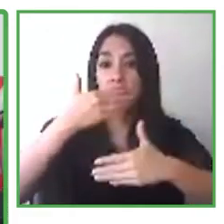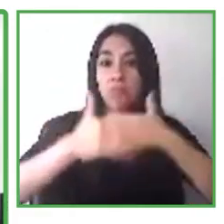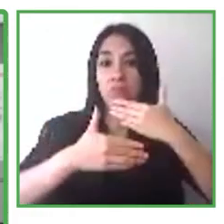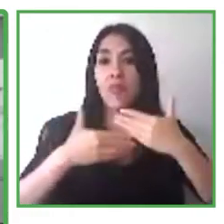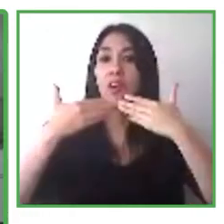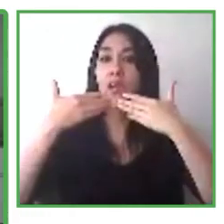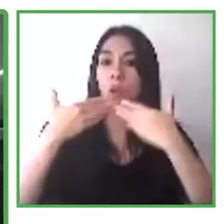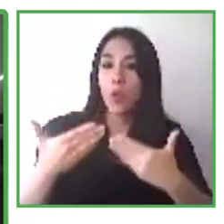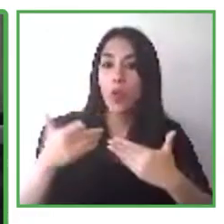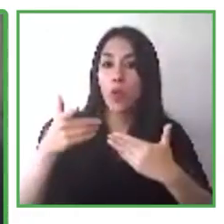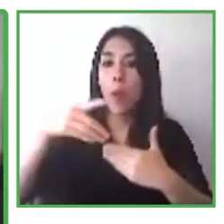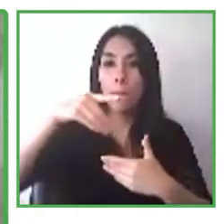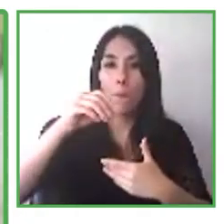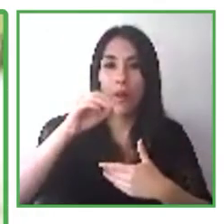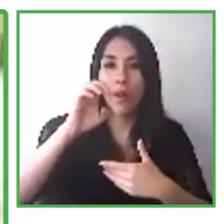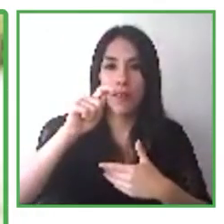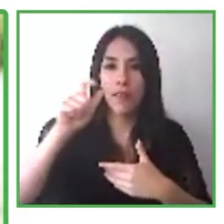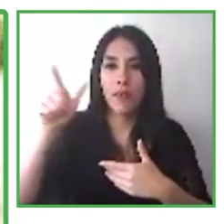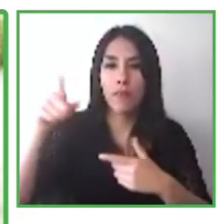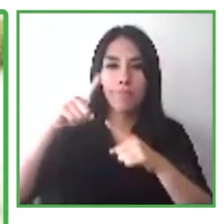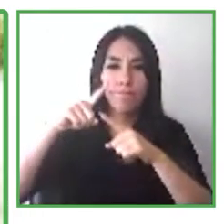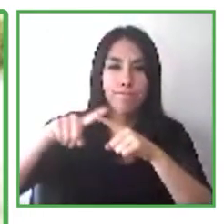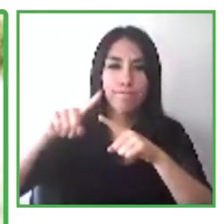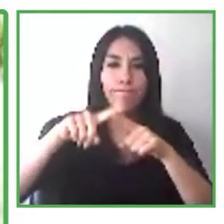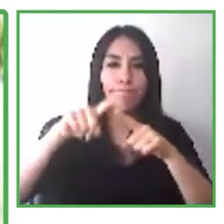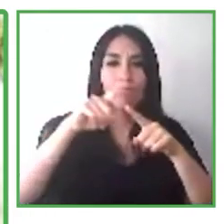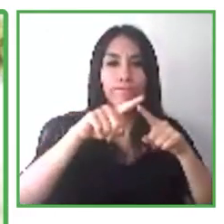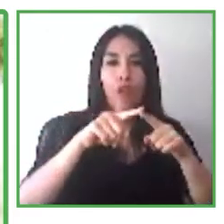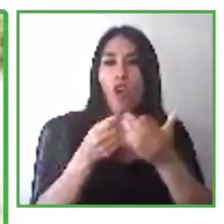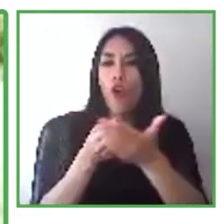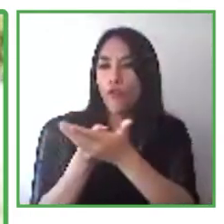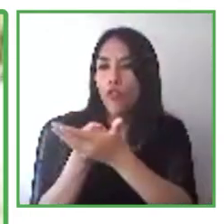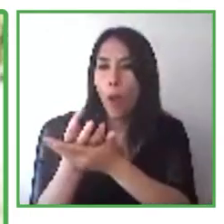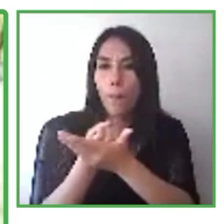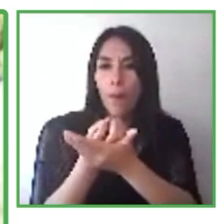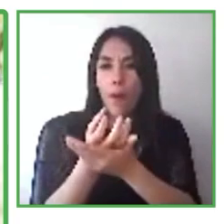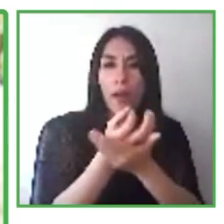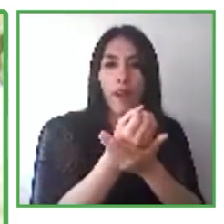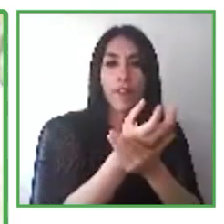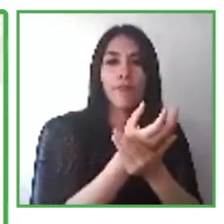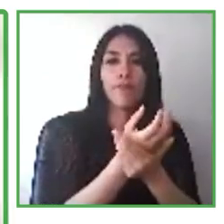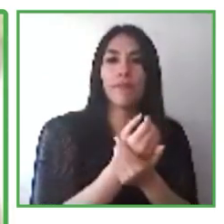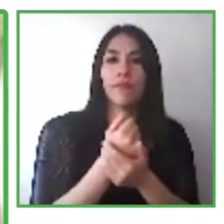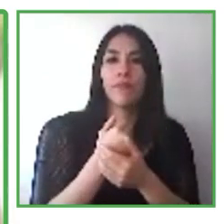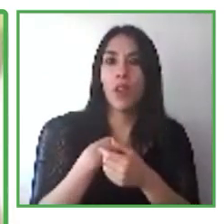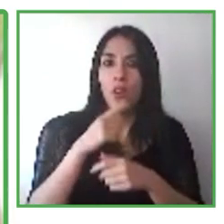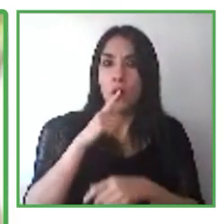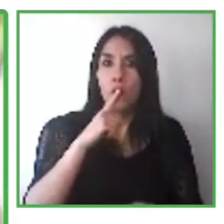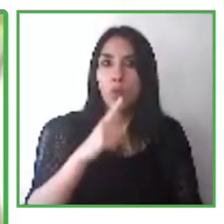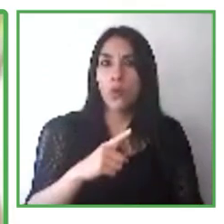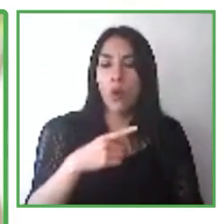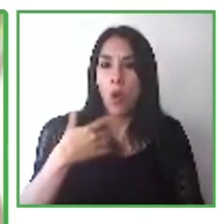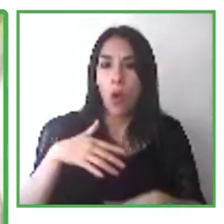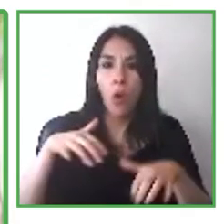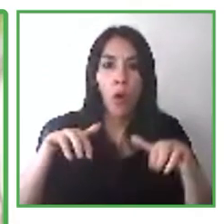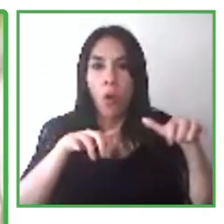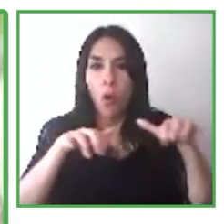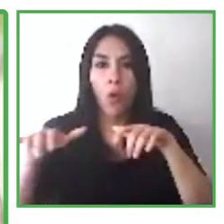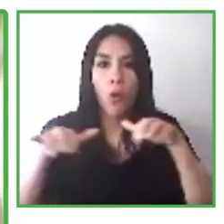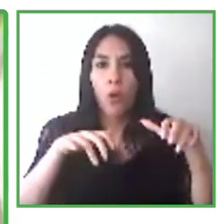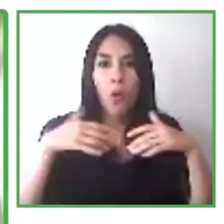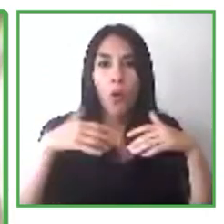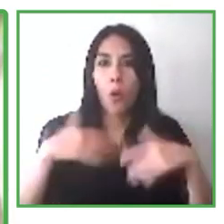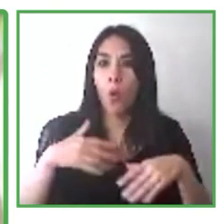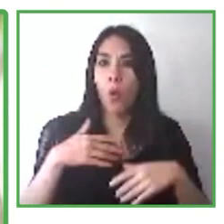demás cursos me di cuenta el potencial que tenía la programación. Los cursos que hice fueron